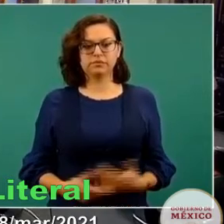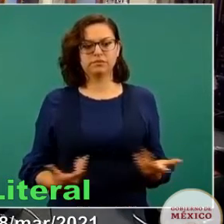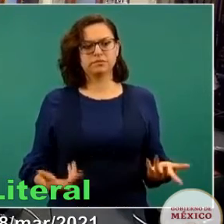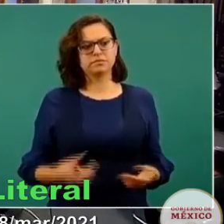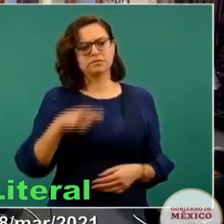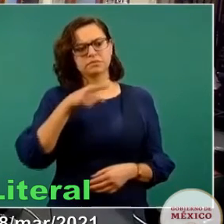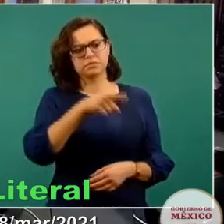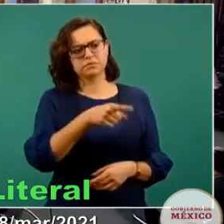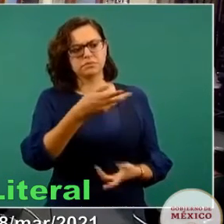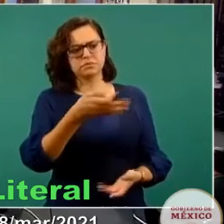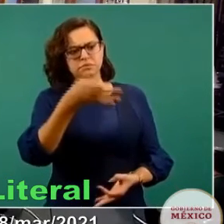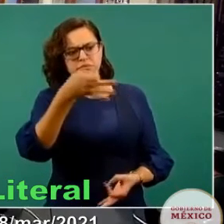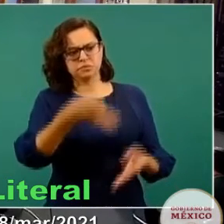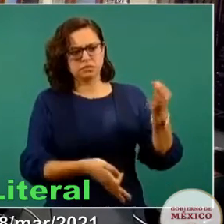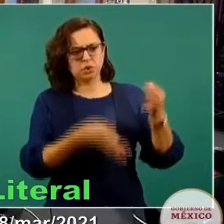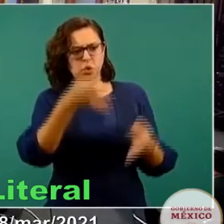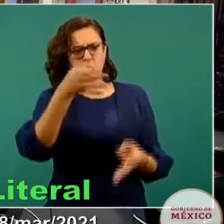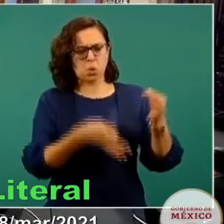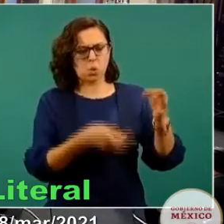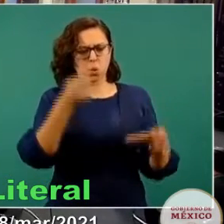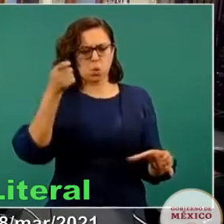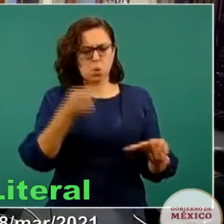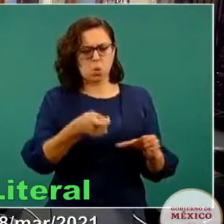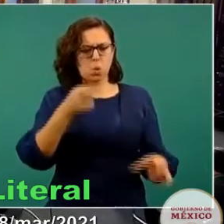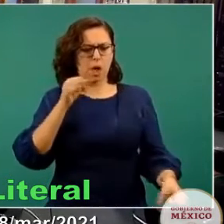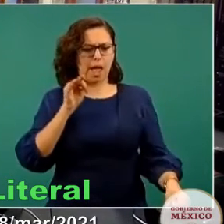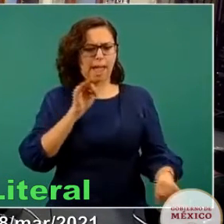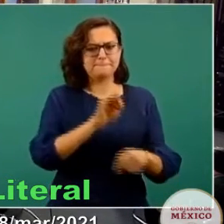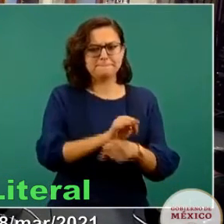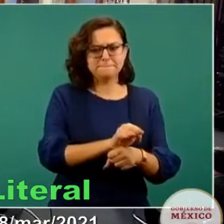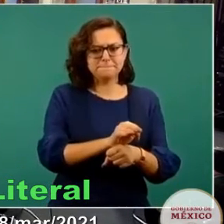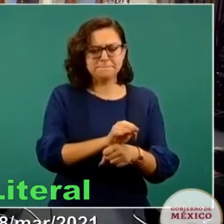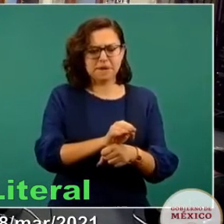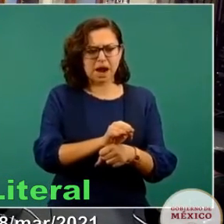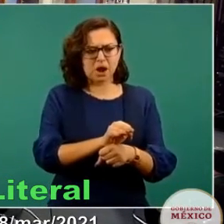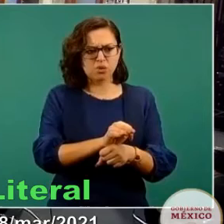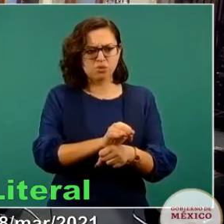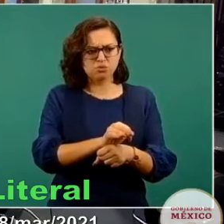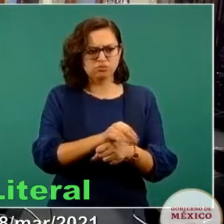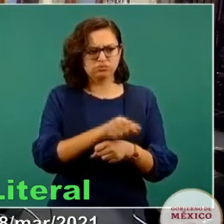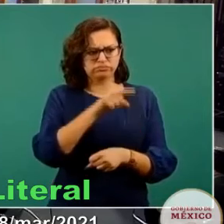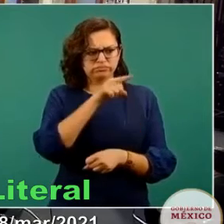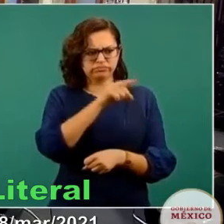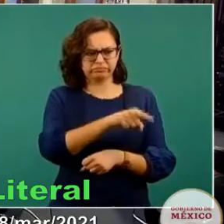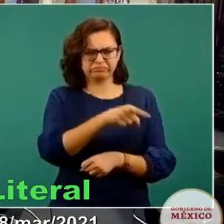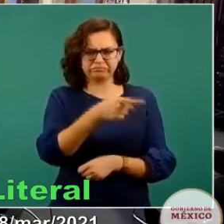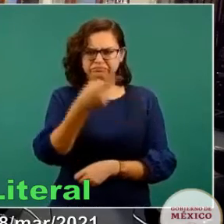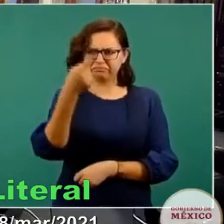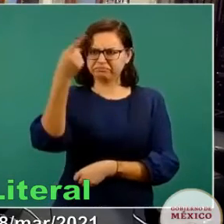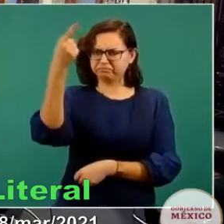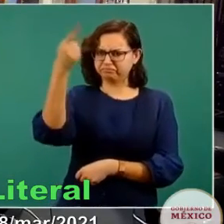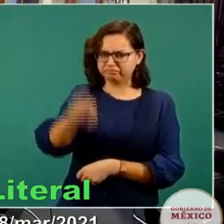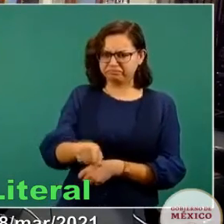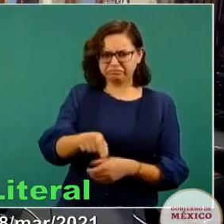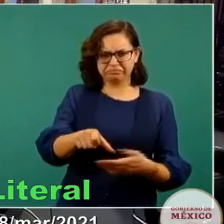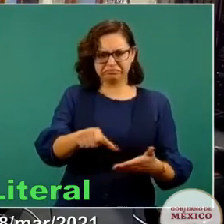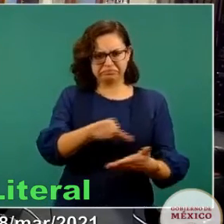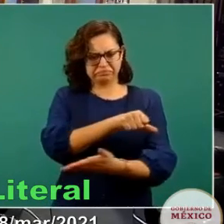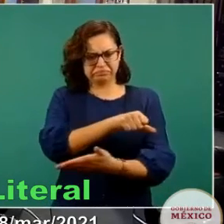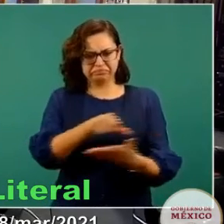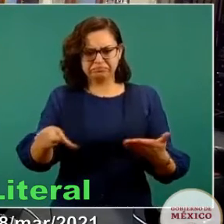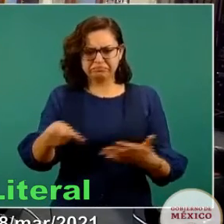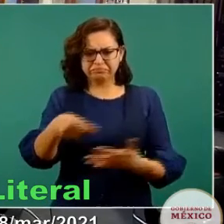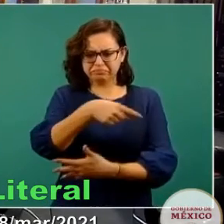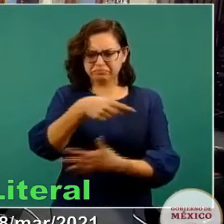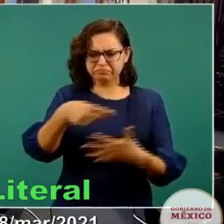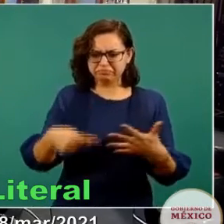no pueden ordenar directamente en sus sentencias la protección